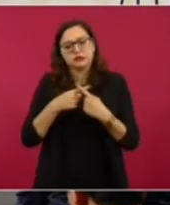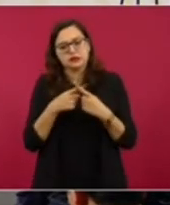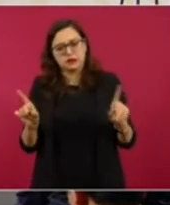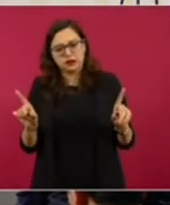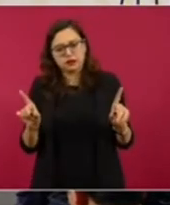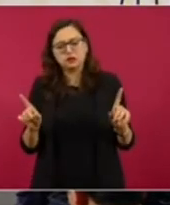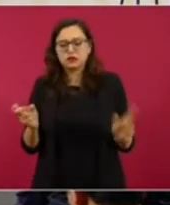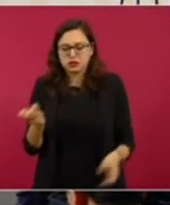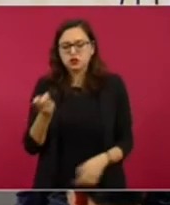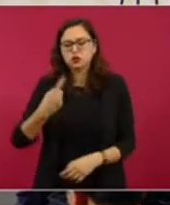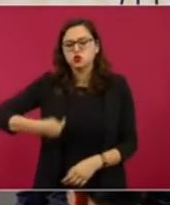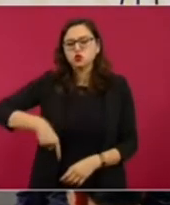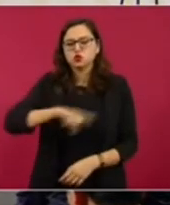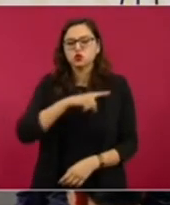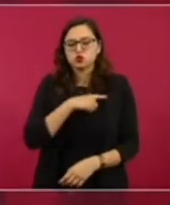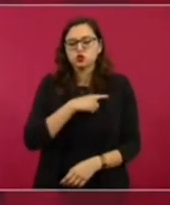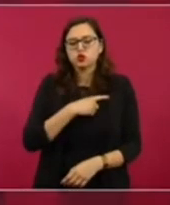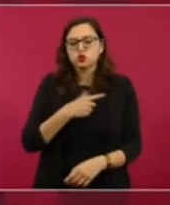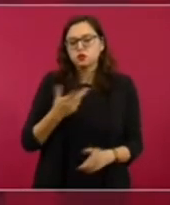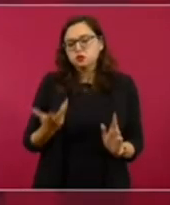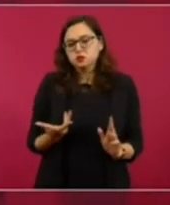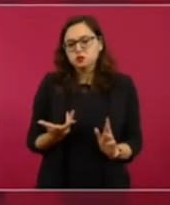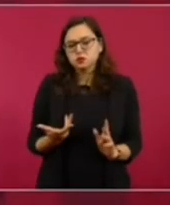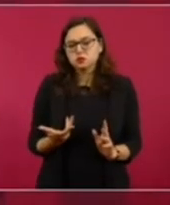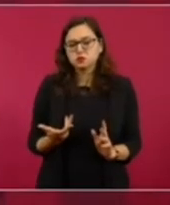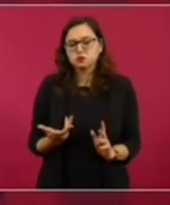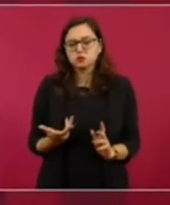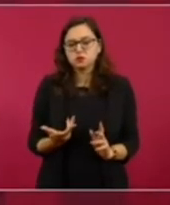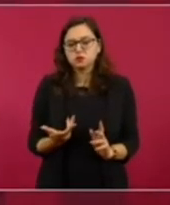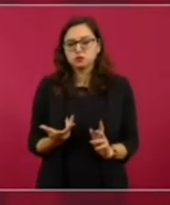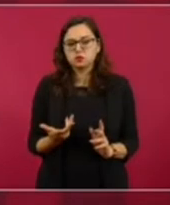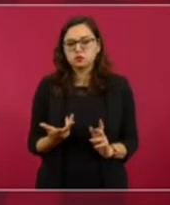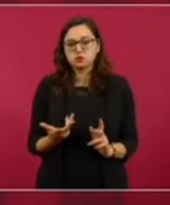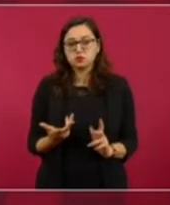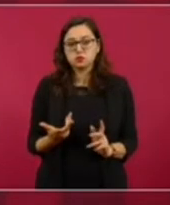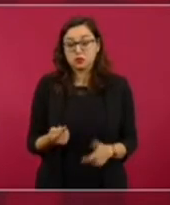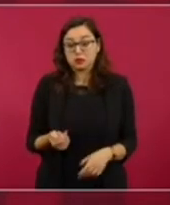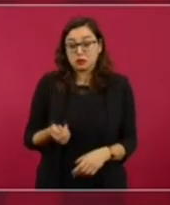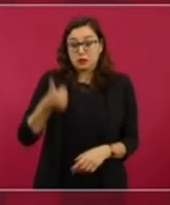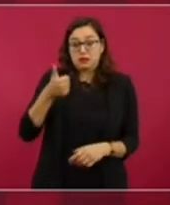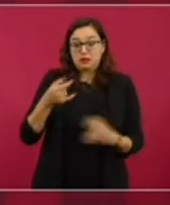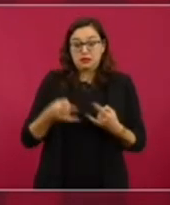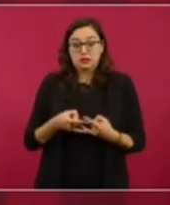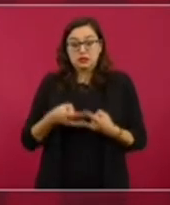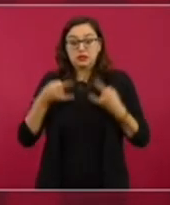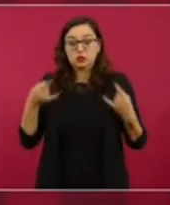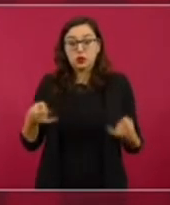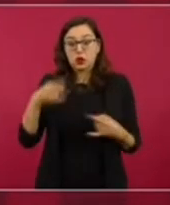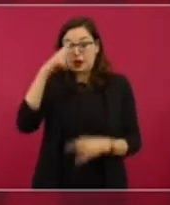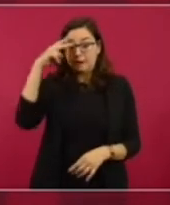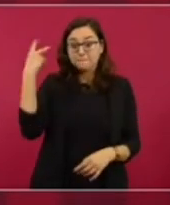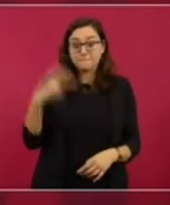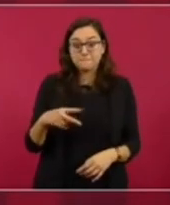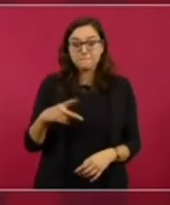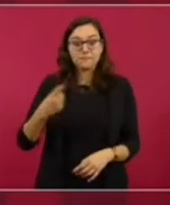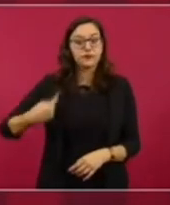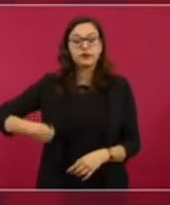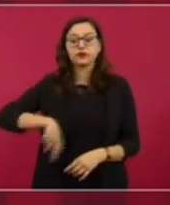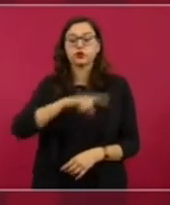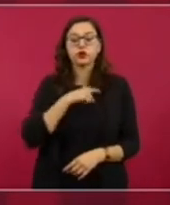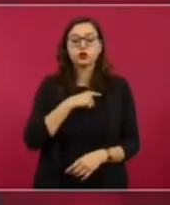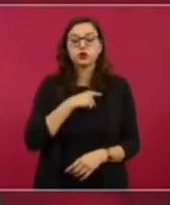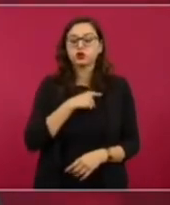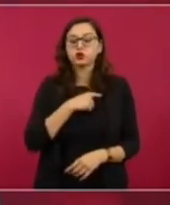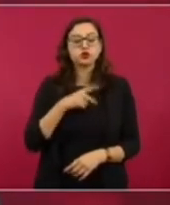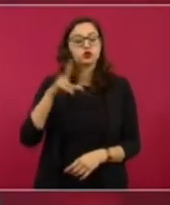Y ahí, si ustedes me permiten recuperar una posición histórica de México, siempre hemos estado en contra del derecho de